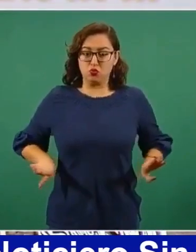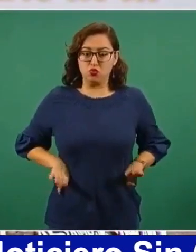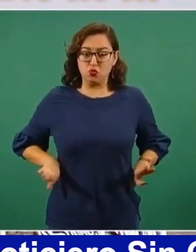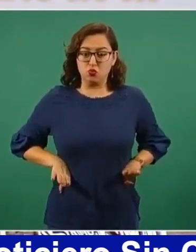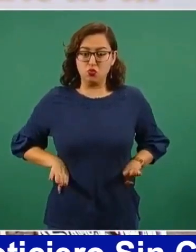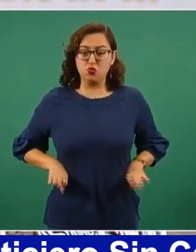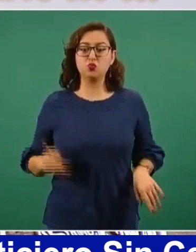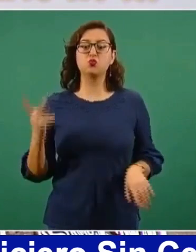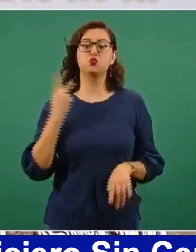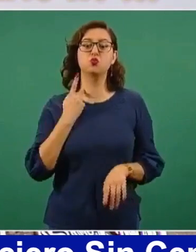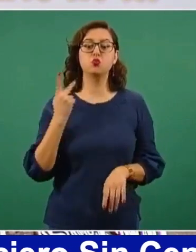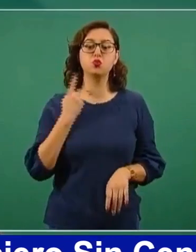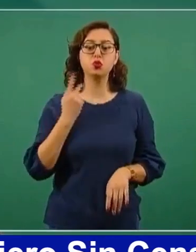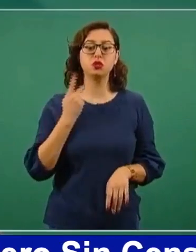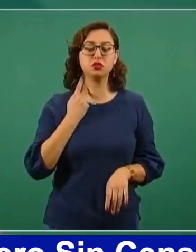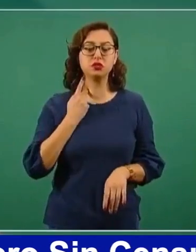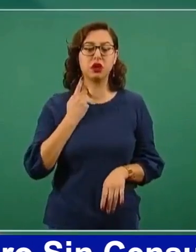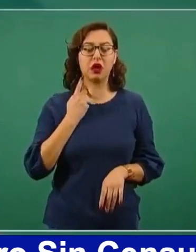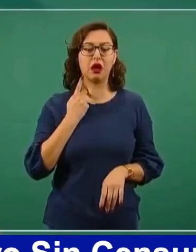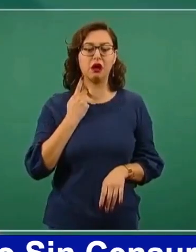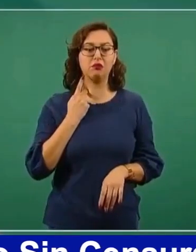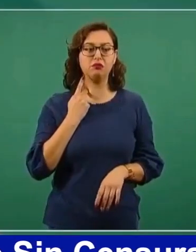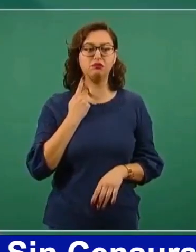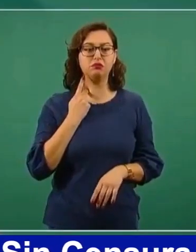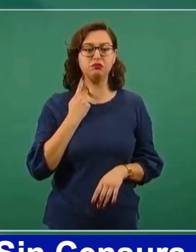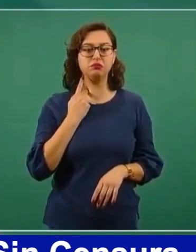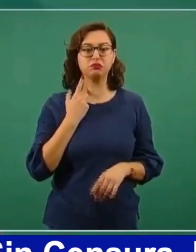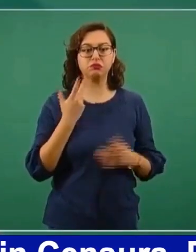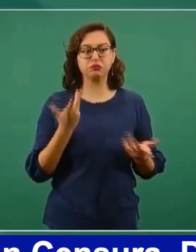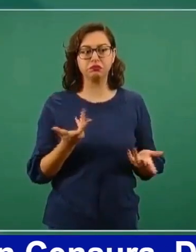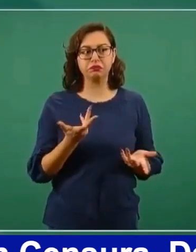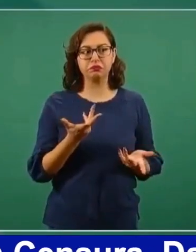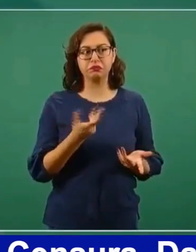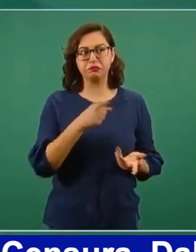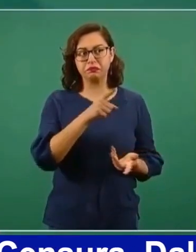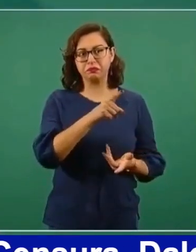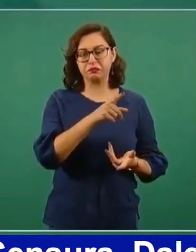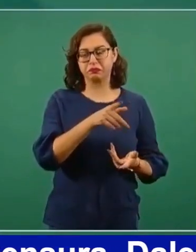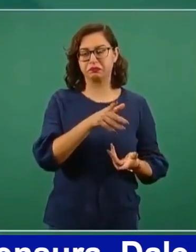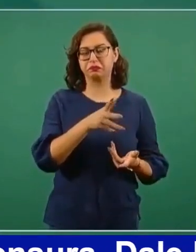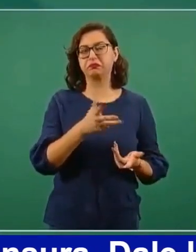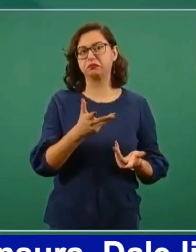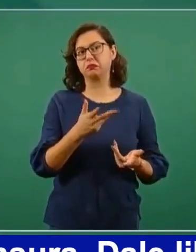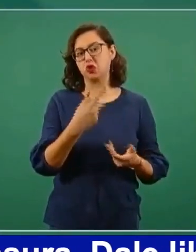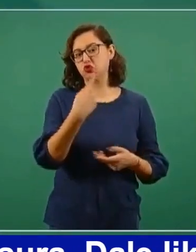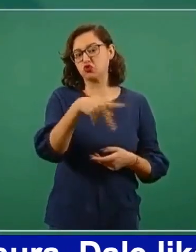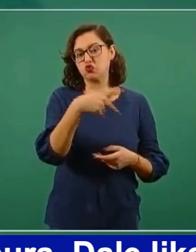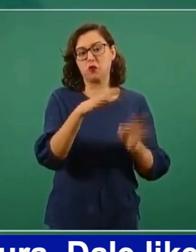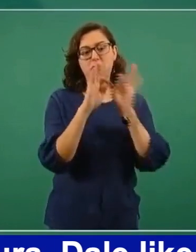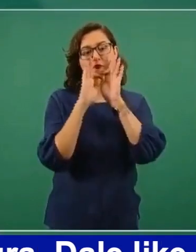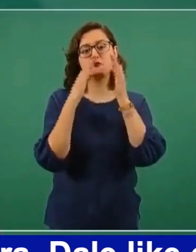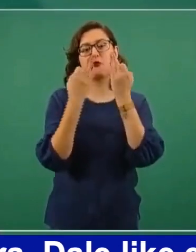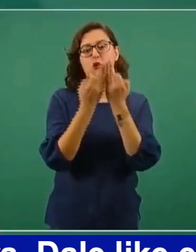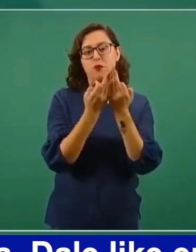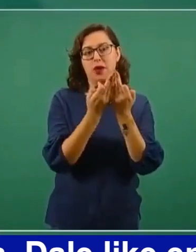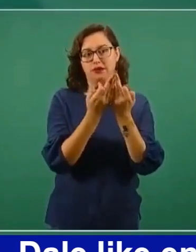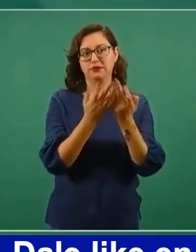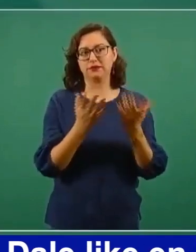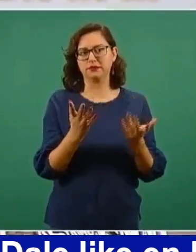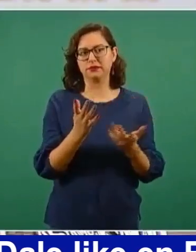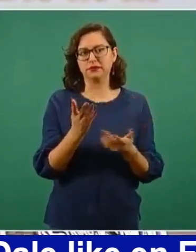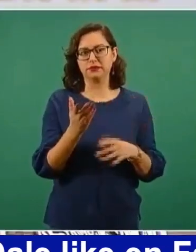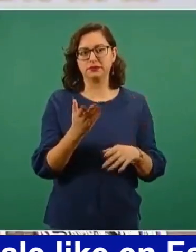manera con relación a México cuando inicia.